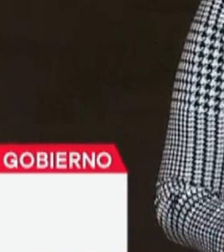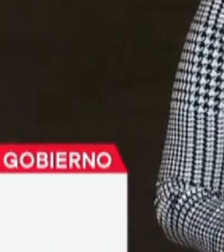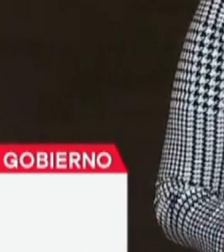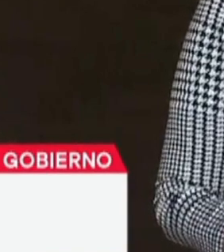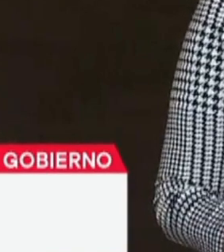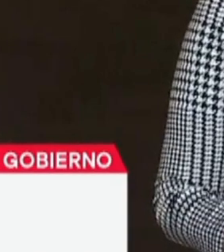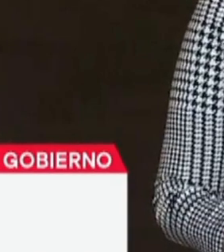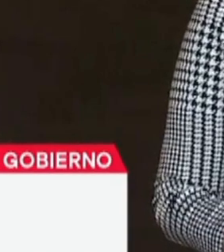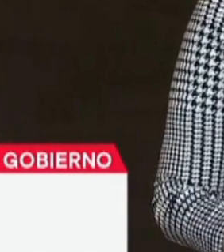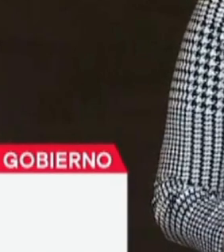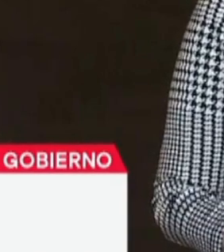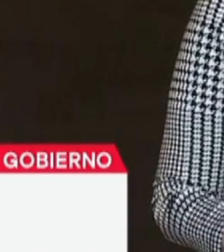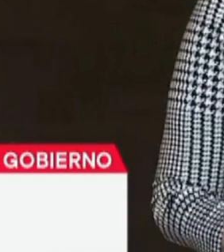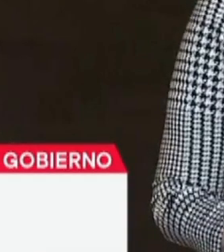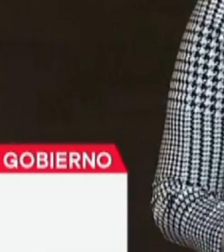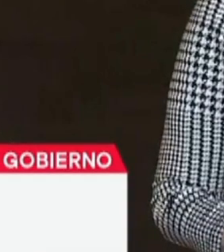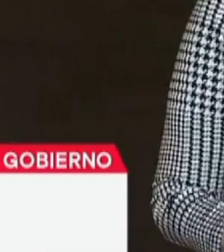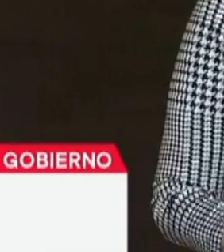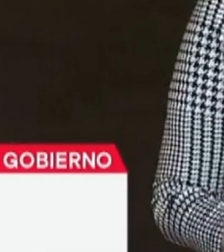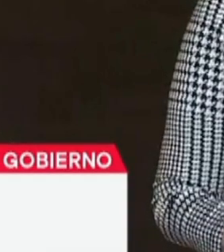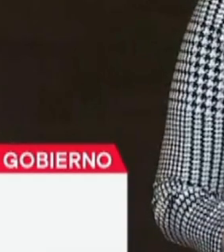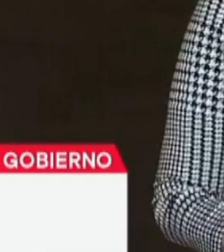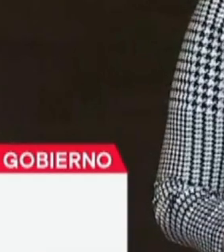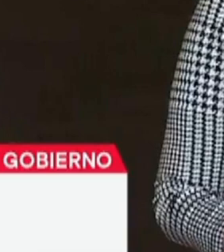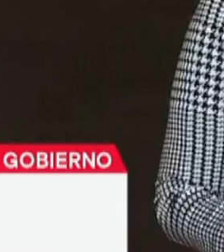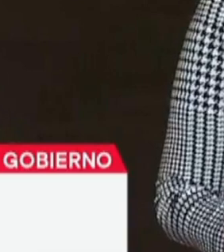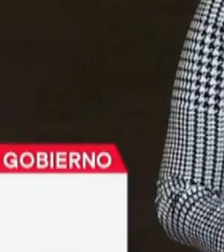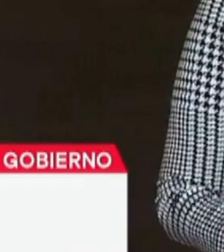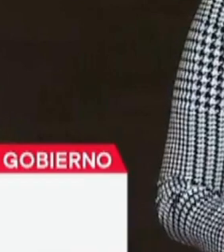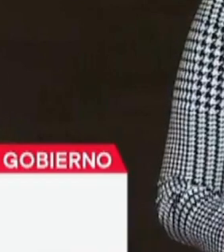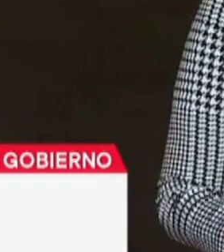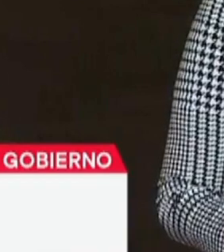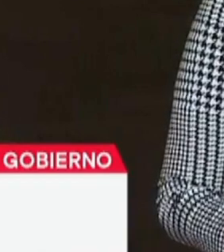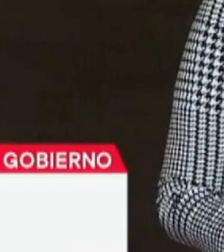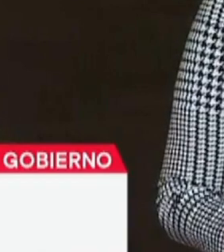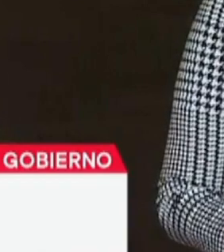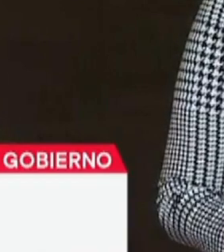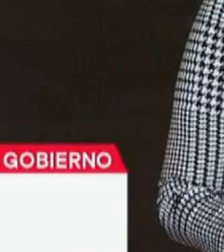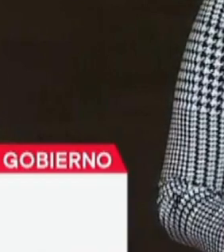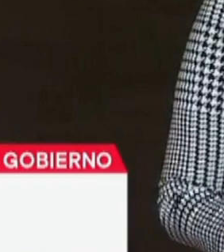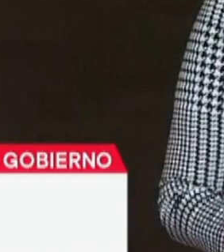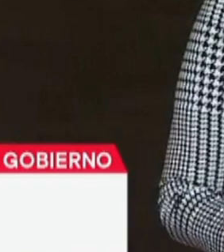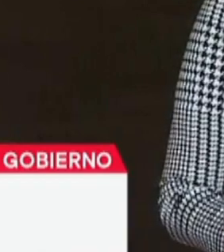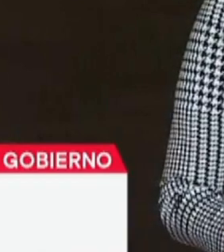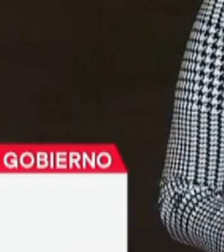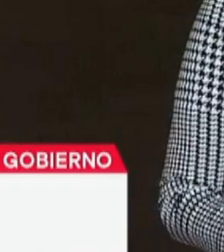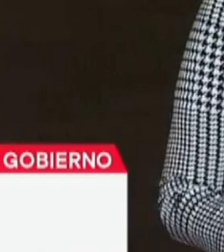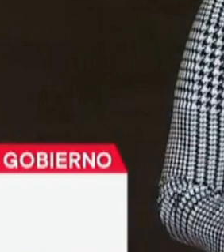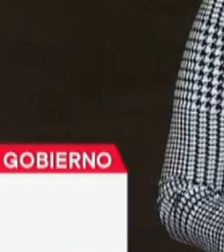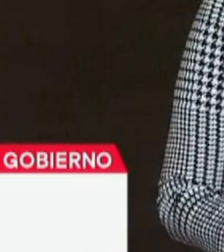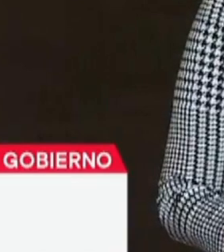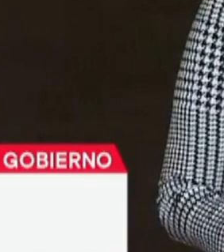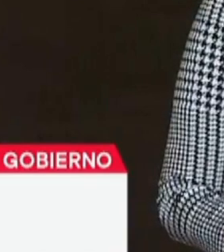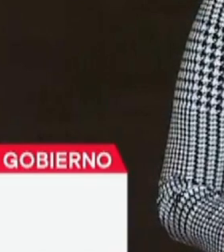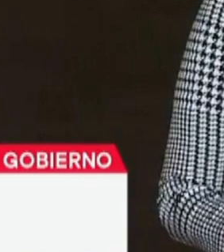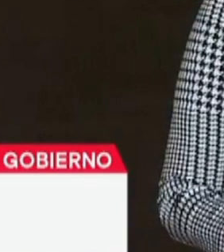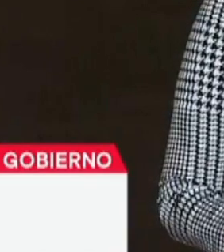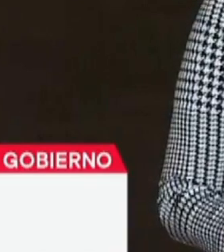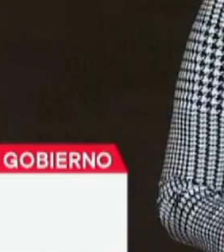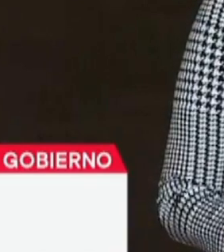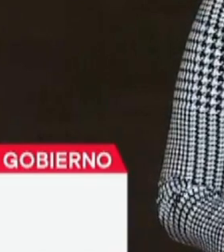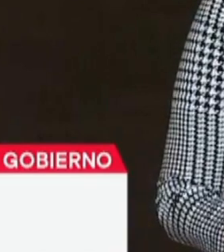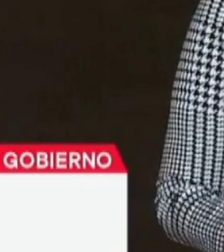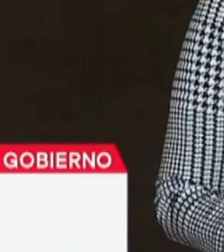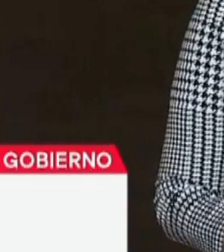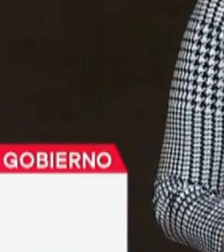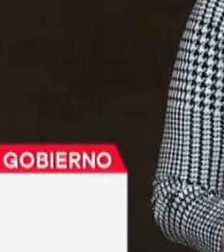por seguir apoyando al expresidente que dio el golpe, y además que tiene carpetas fiscales, y ahí están en